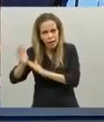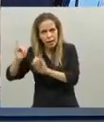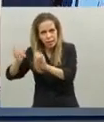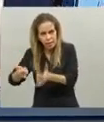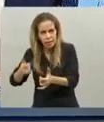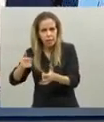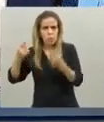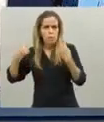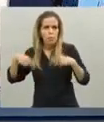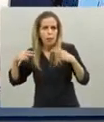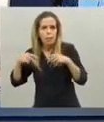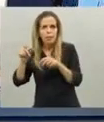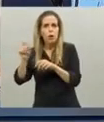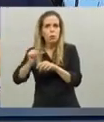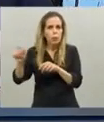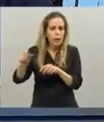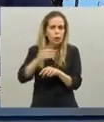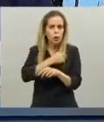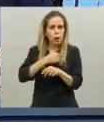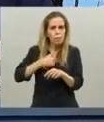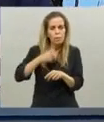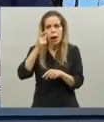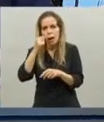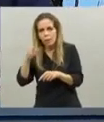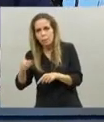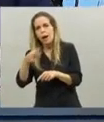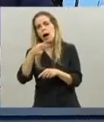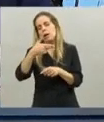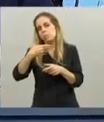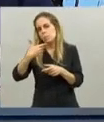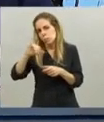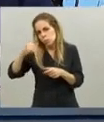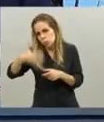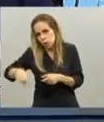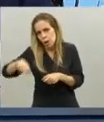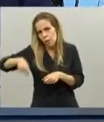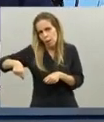las mamás cuando van a hacer alguna de las actividades que están